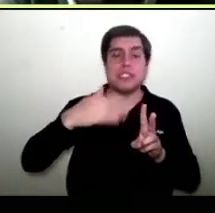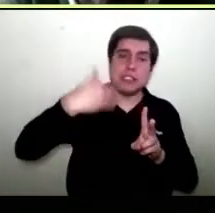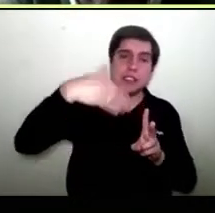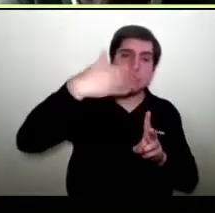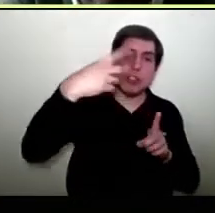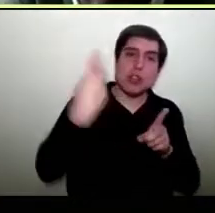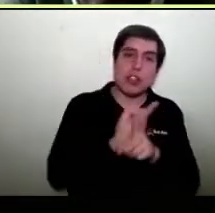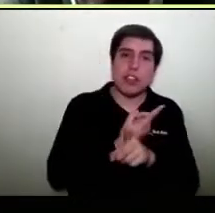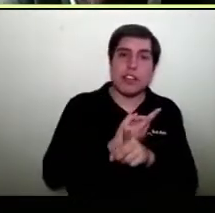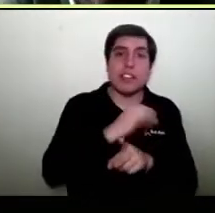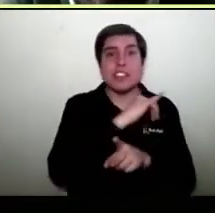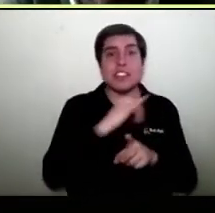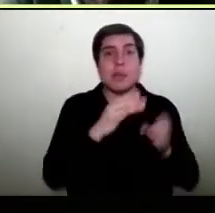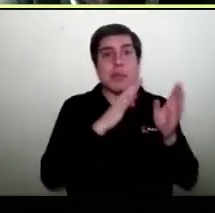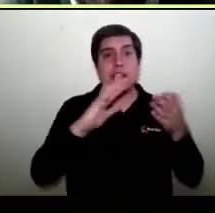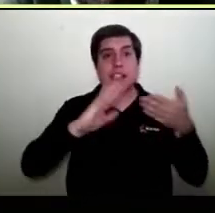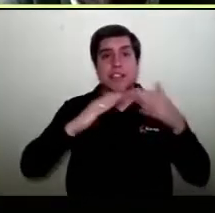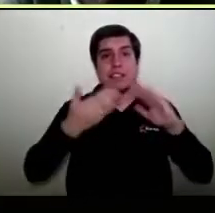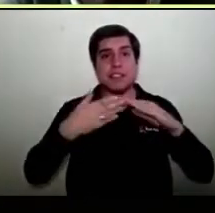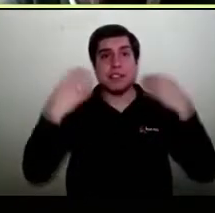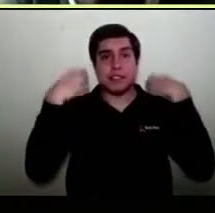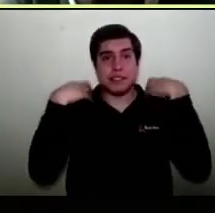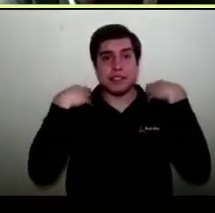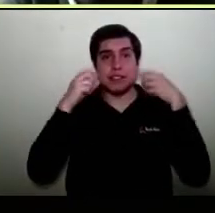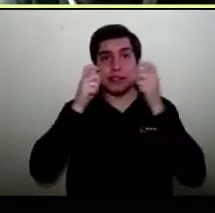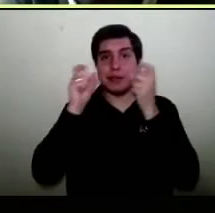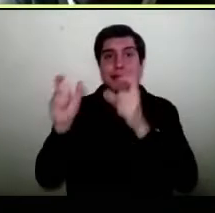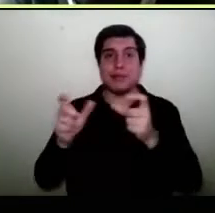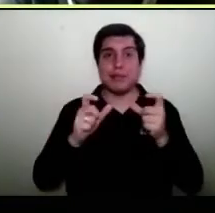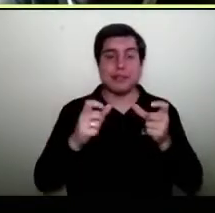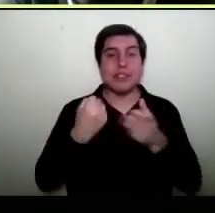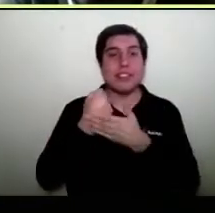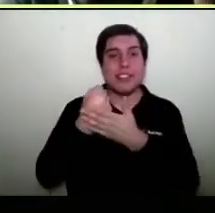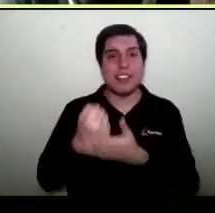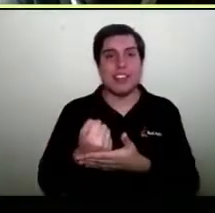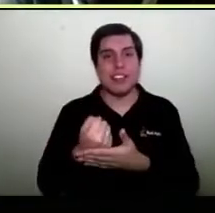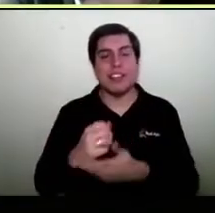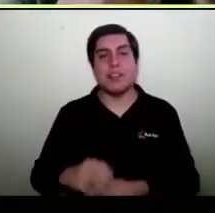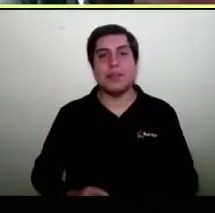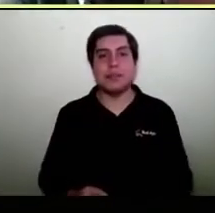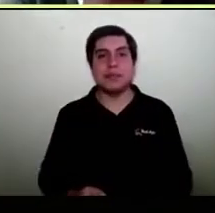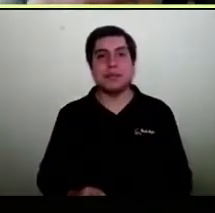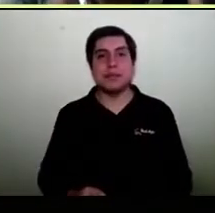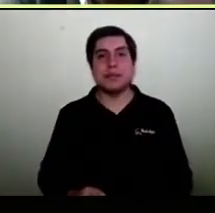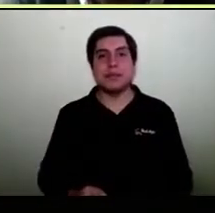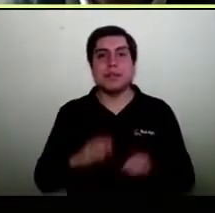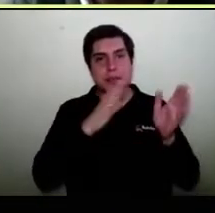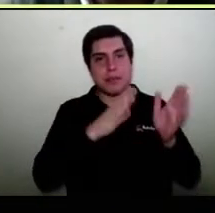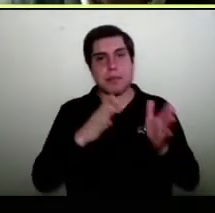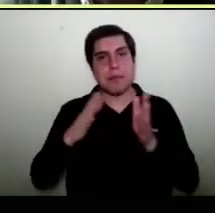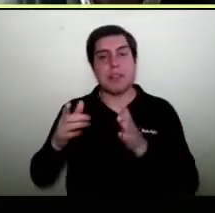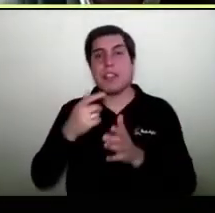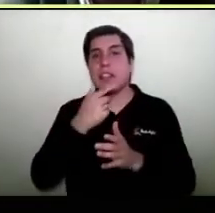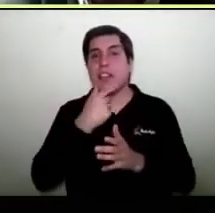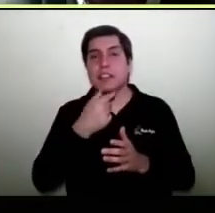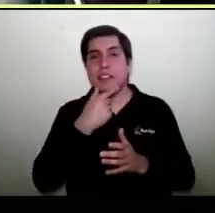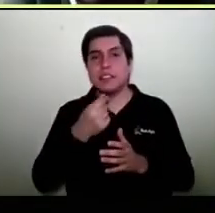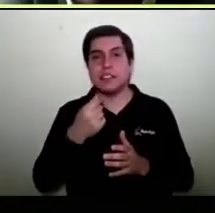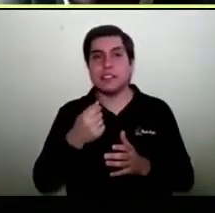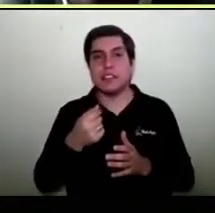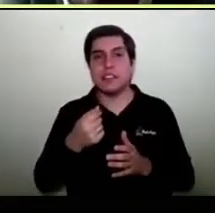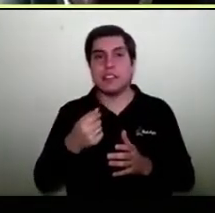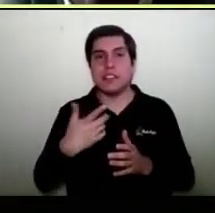los organizadores de la comunidad C o del mall virtual te permiten eso, te permiten ir organizando y no tener tú hacer todo el